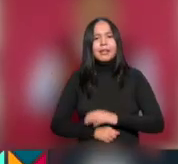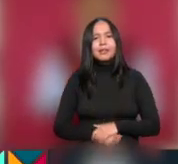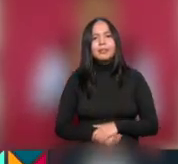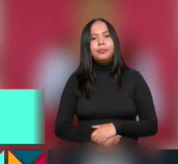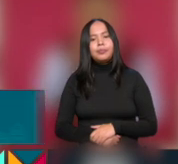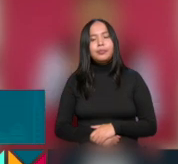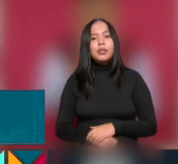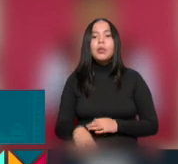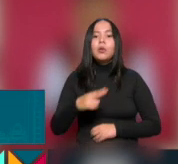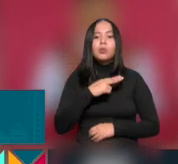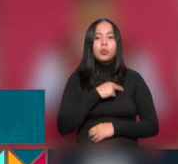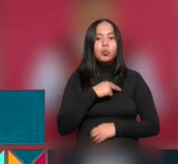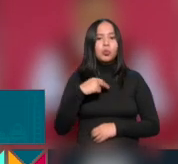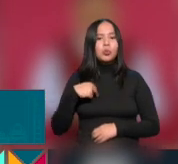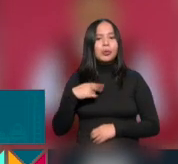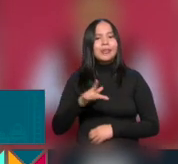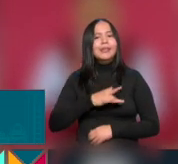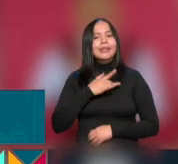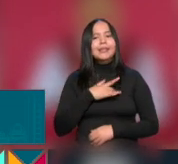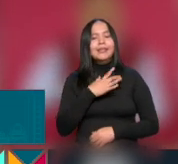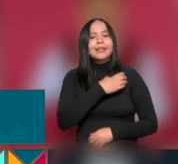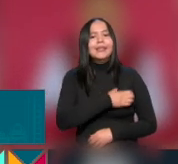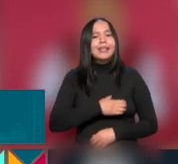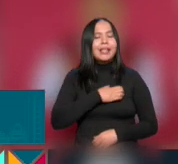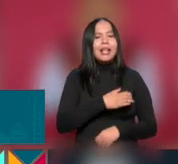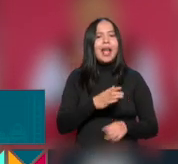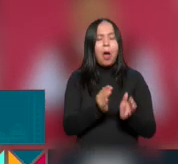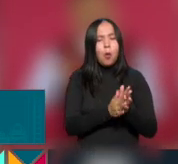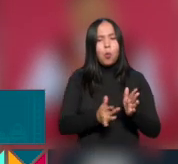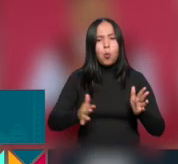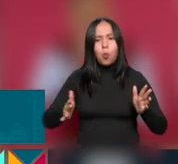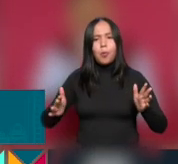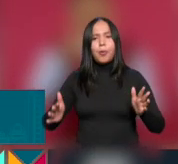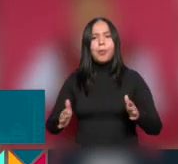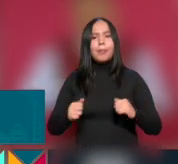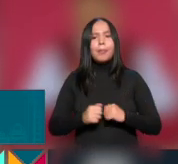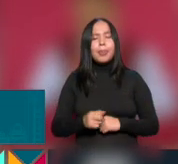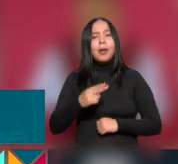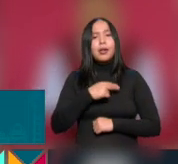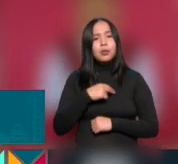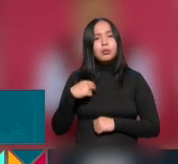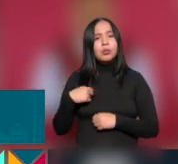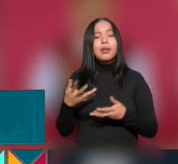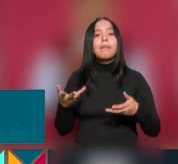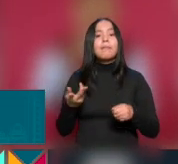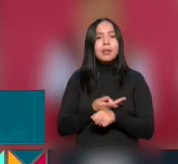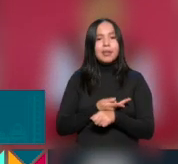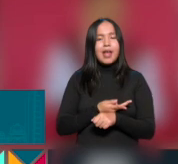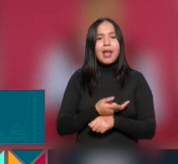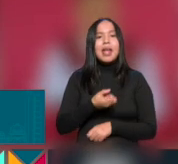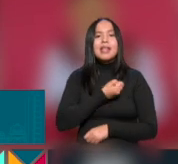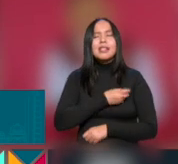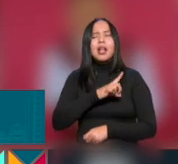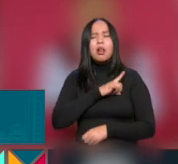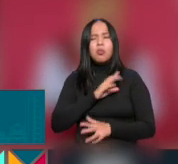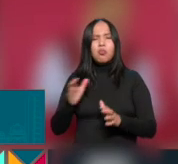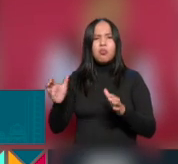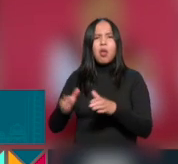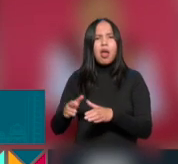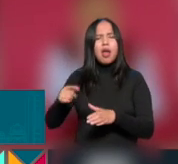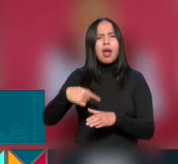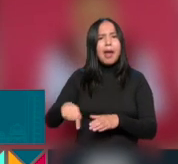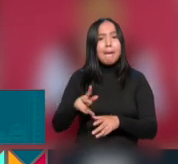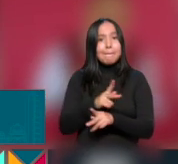Estamos muy contentos con todo el proceso que ha sucedido. Pasamos de un sistema de salud público, de